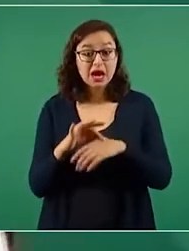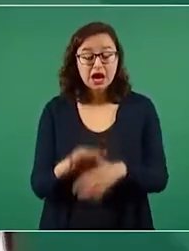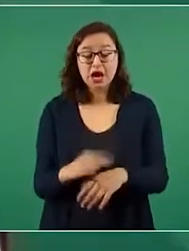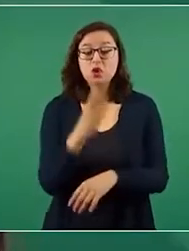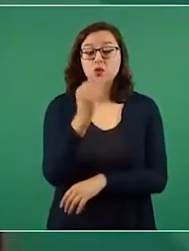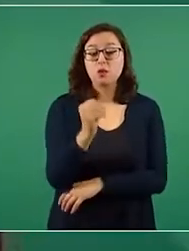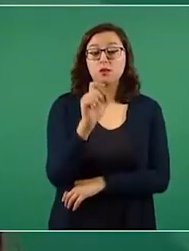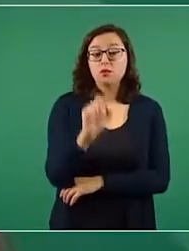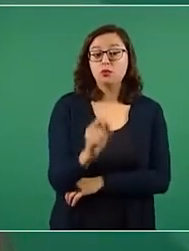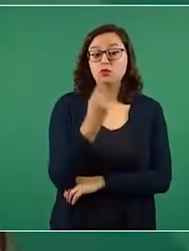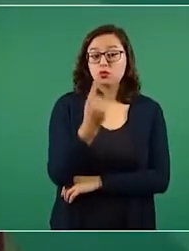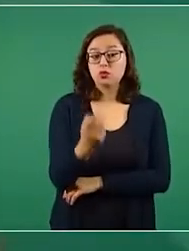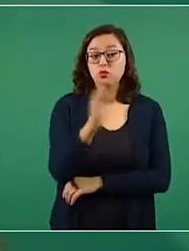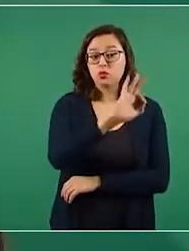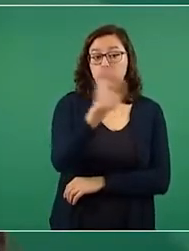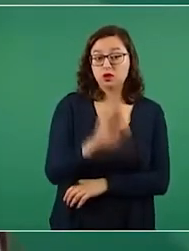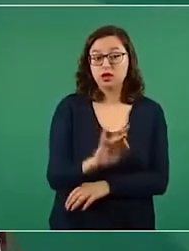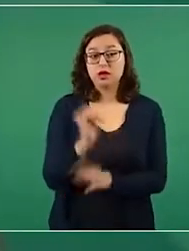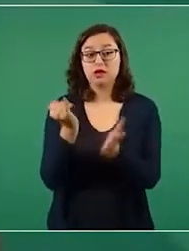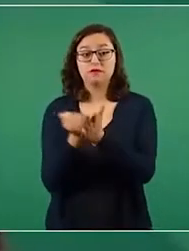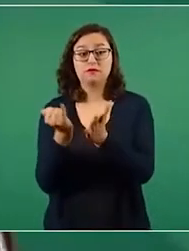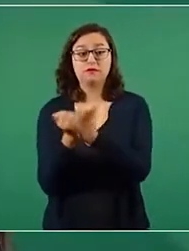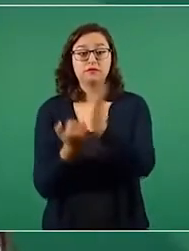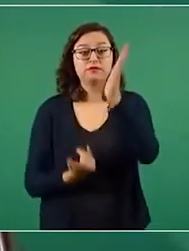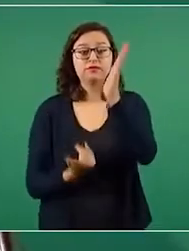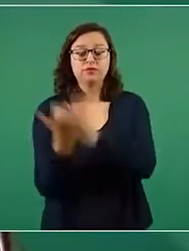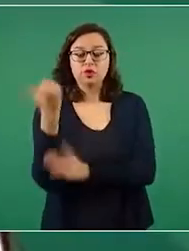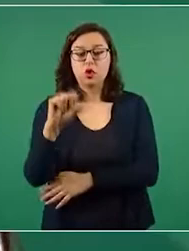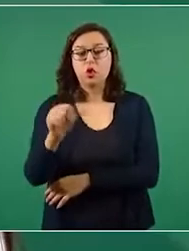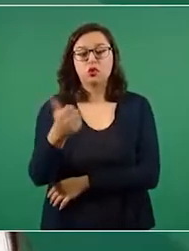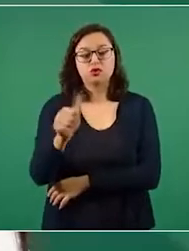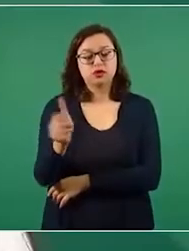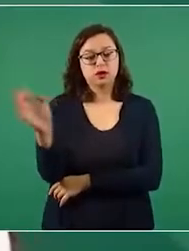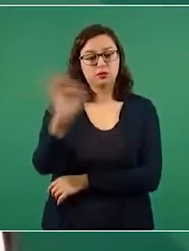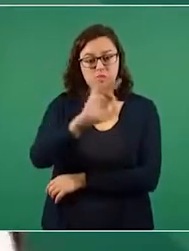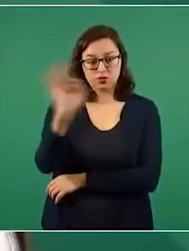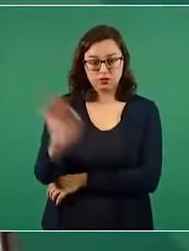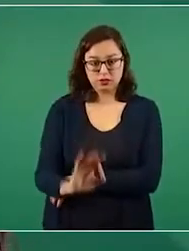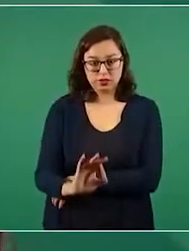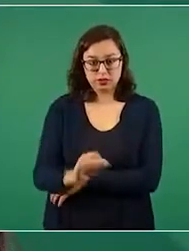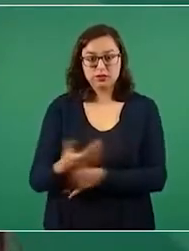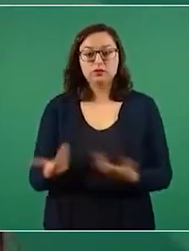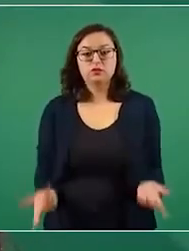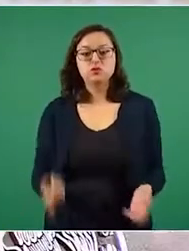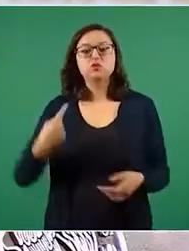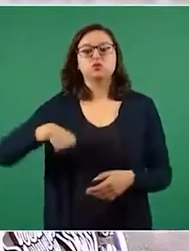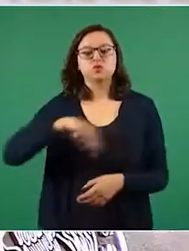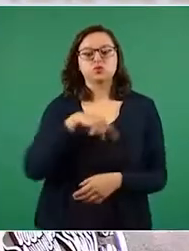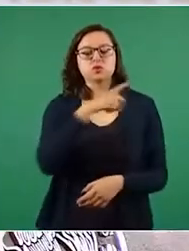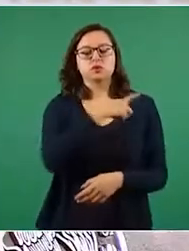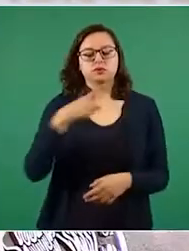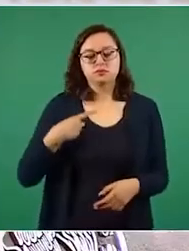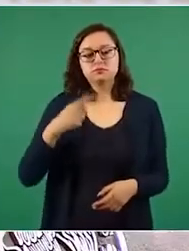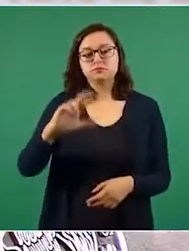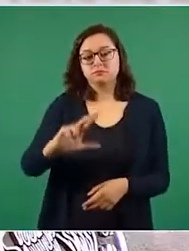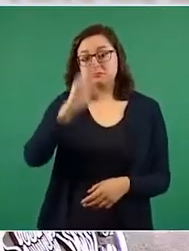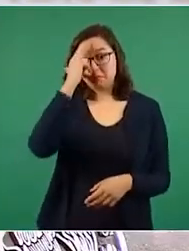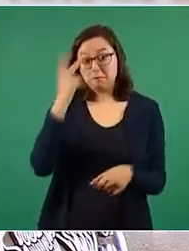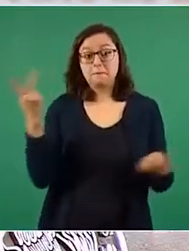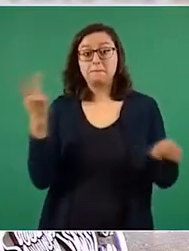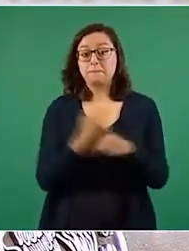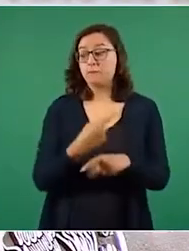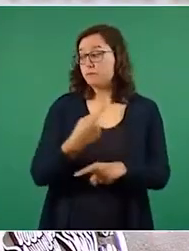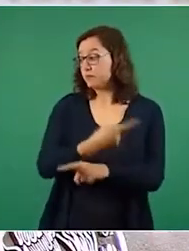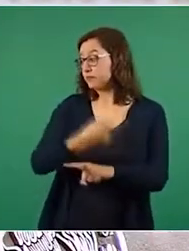mientras que la inflación ha sido de 11.41 por ciento. Debemos recordar que por la pandemia el